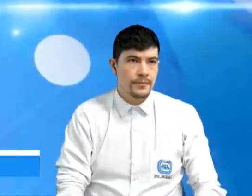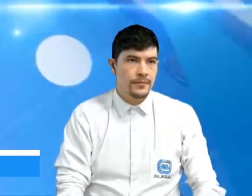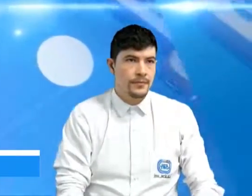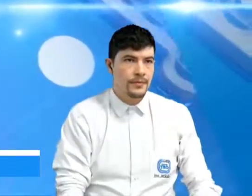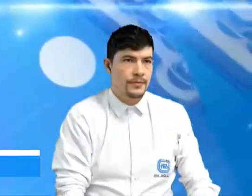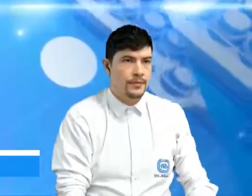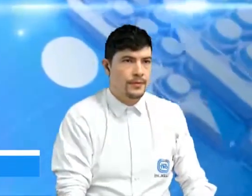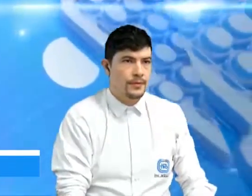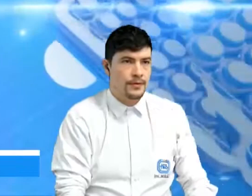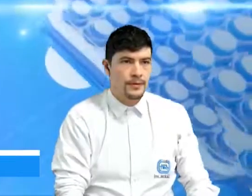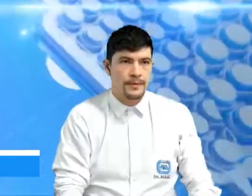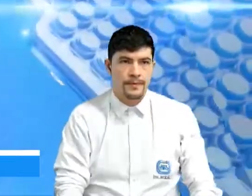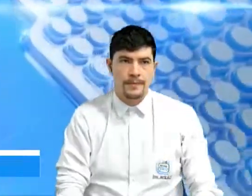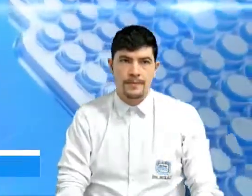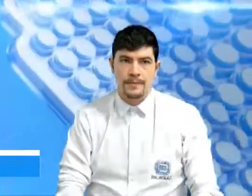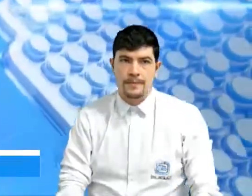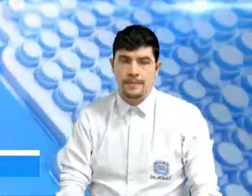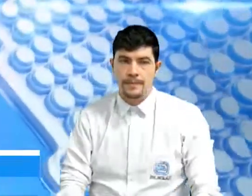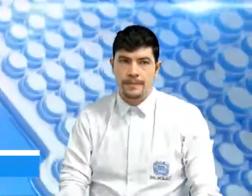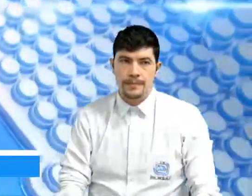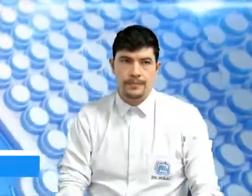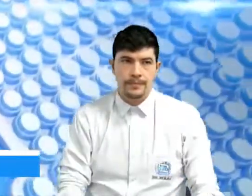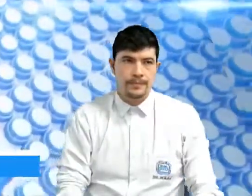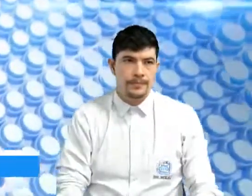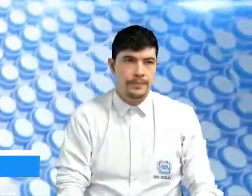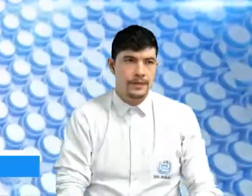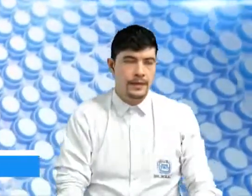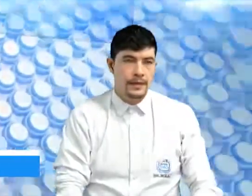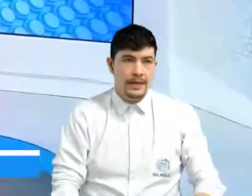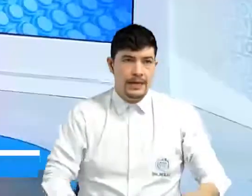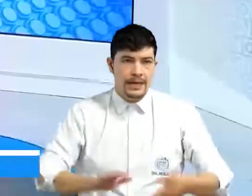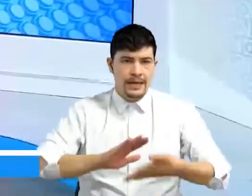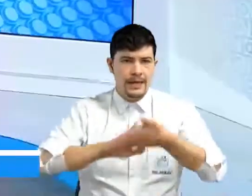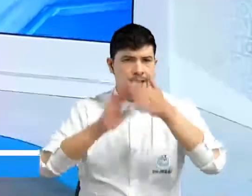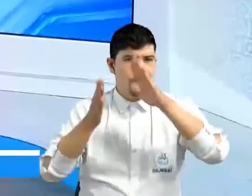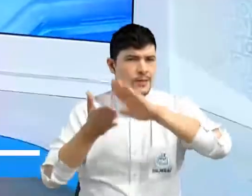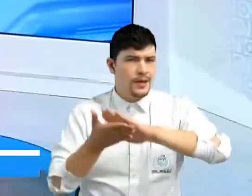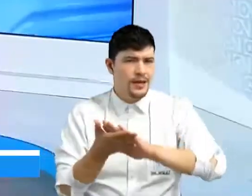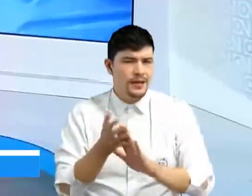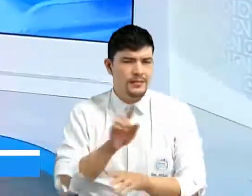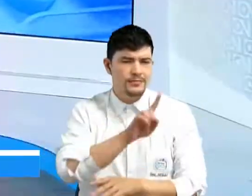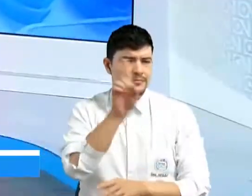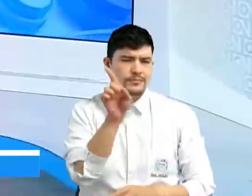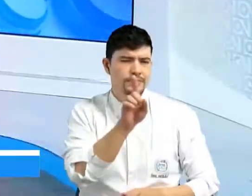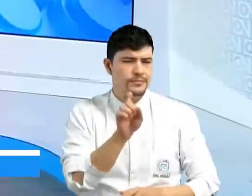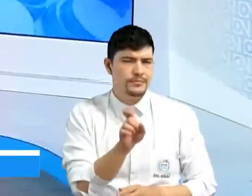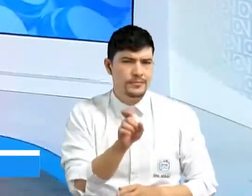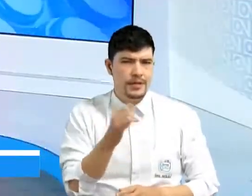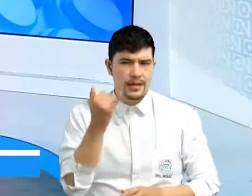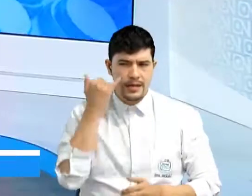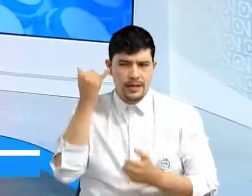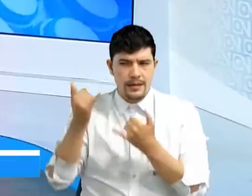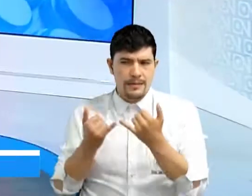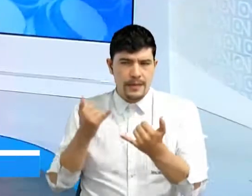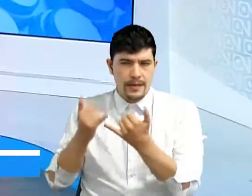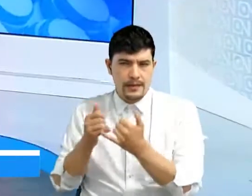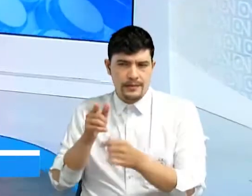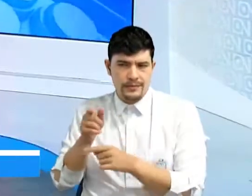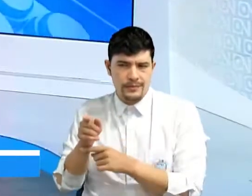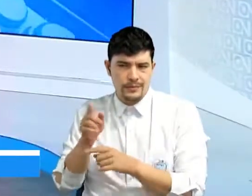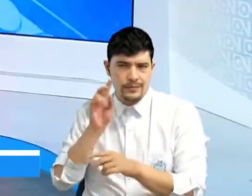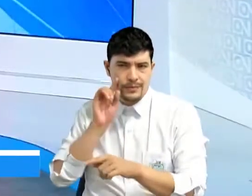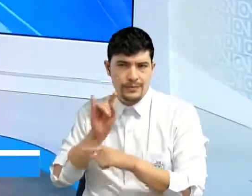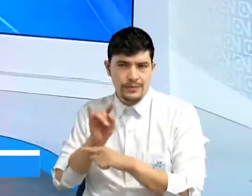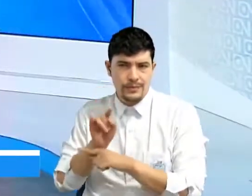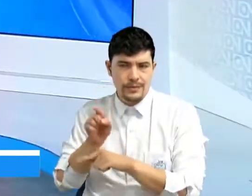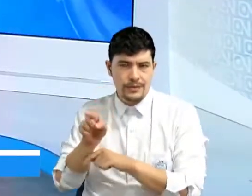La comunidad. La comunidad se hace las siguientes preguntas sobre las imágenes que ustedes acabaron de observar